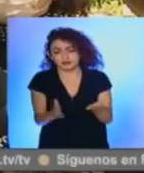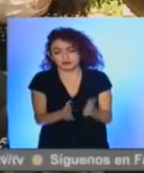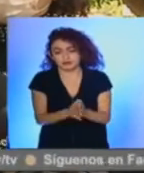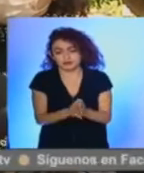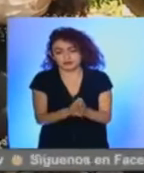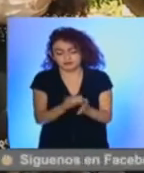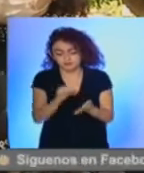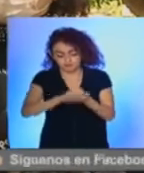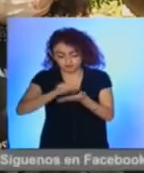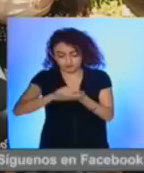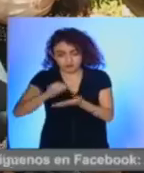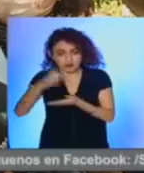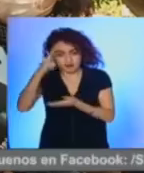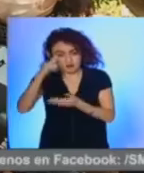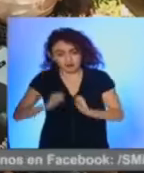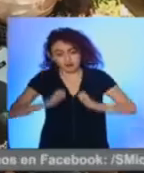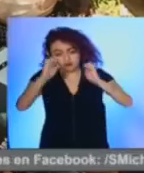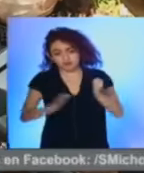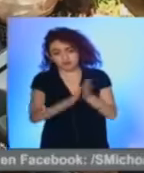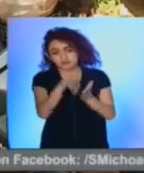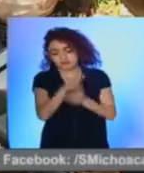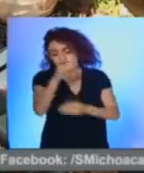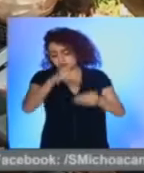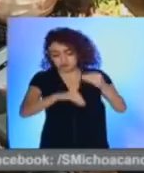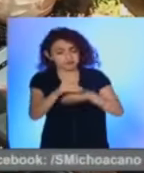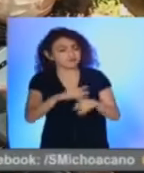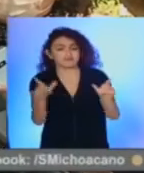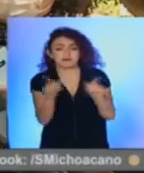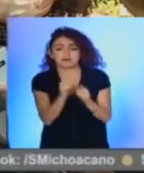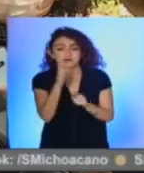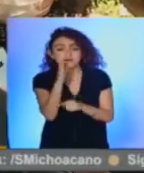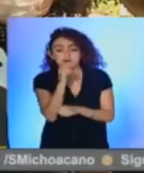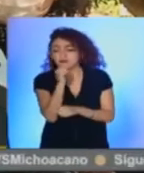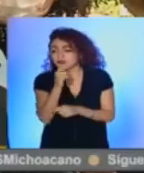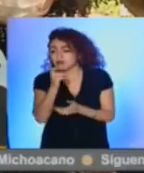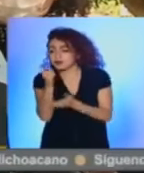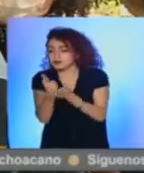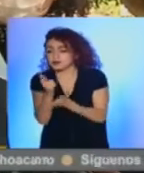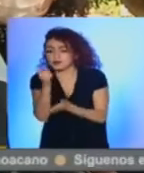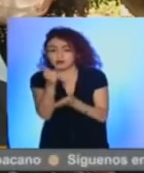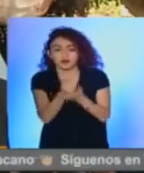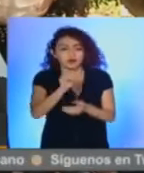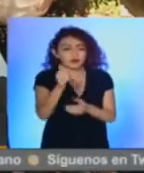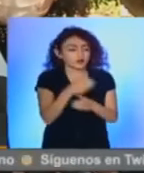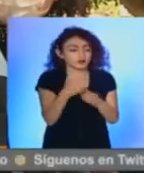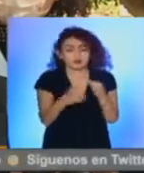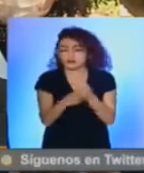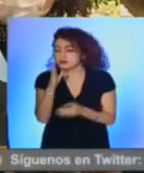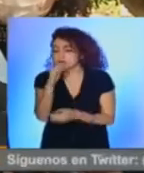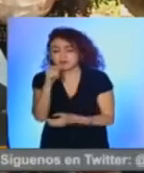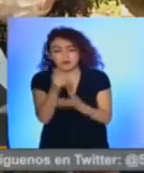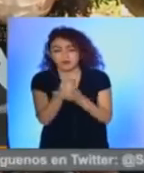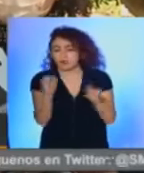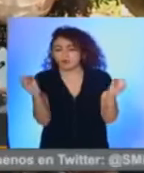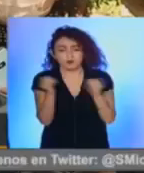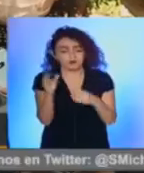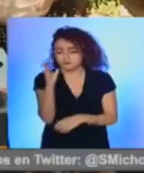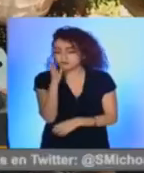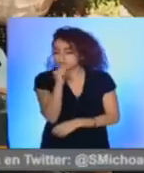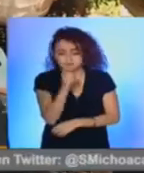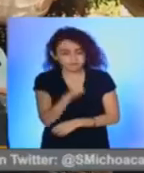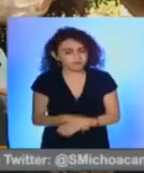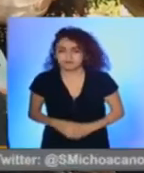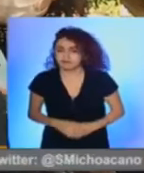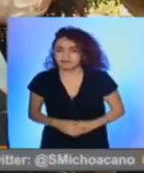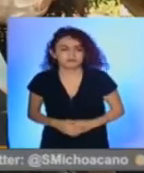el texto literal, para infraestructura productiva. No se puede usar para gasto corriente, no se puede usar para pagar salarios, para